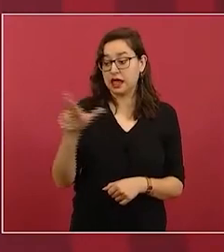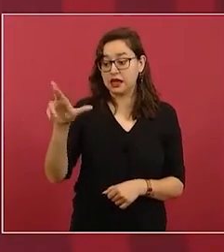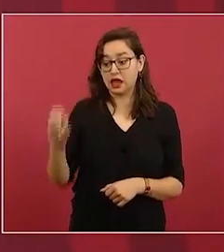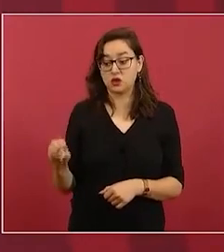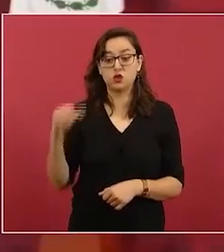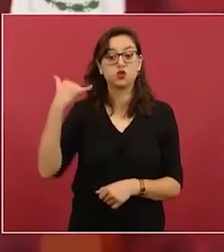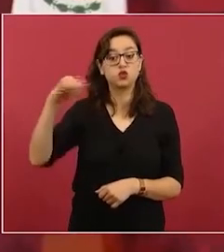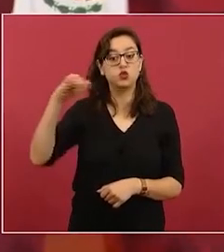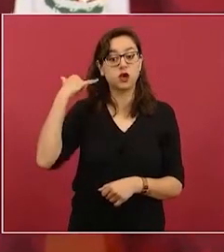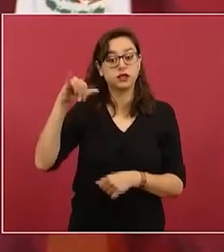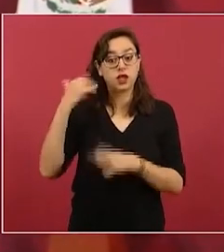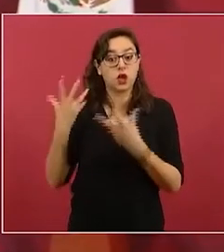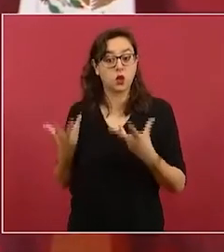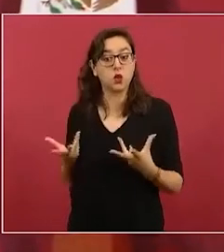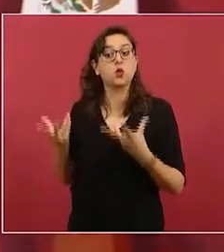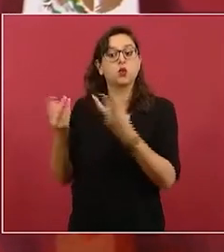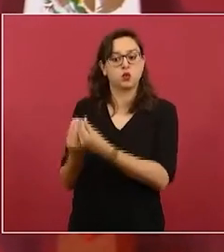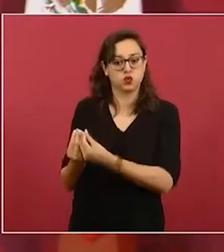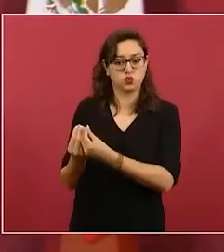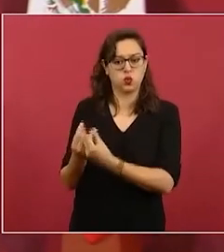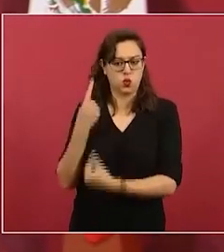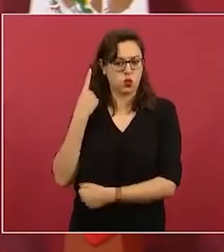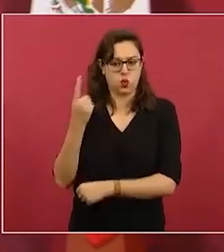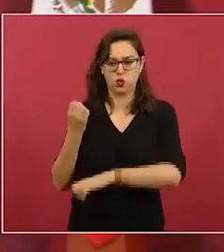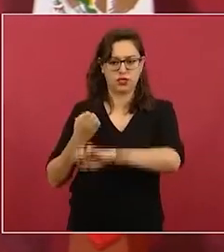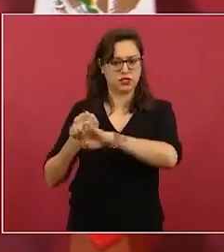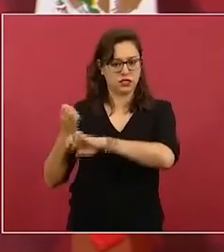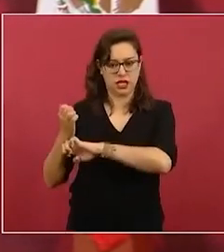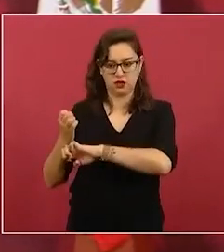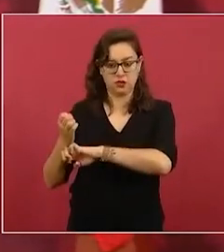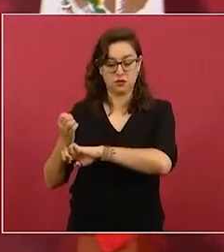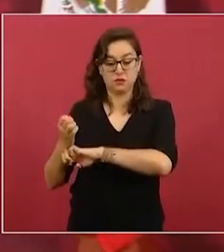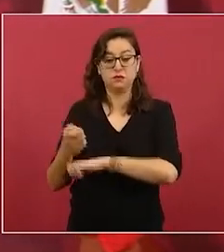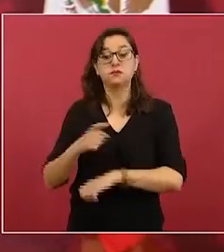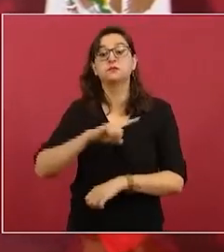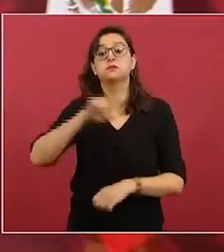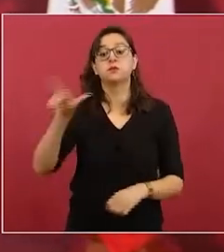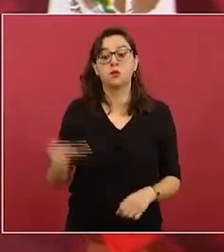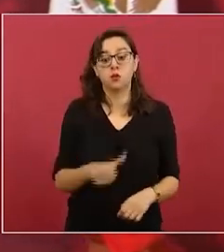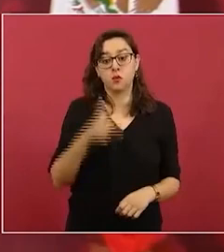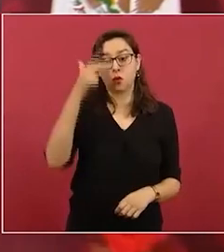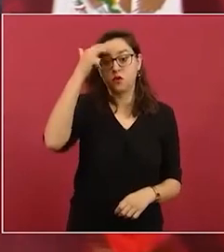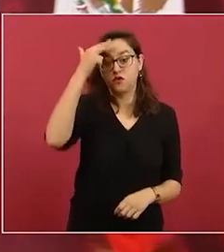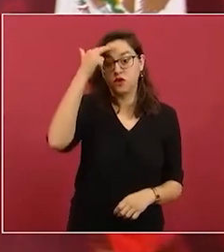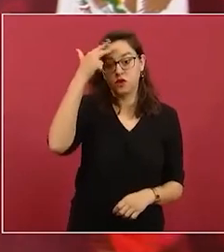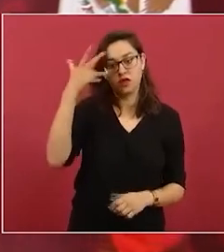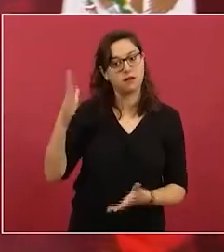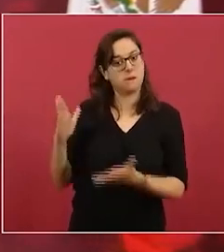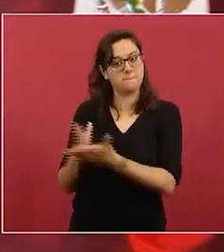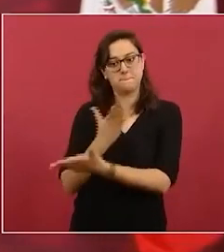y con Porfirio Díaz se creó